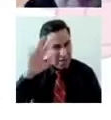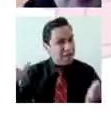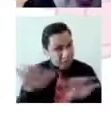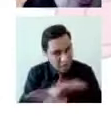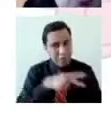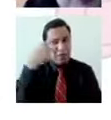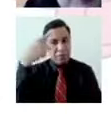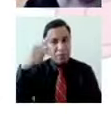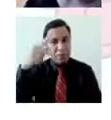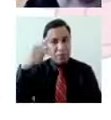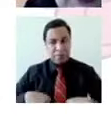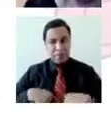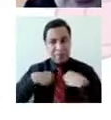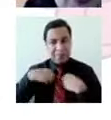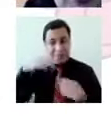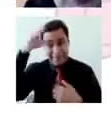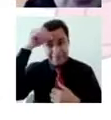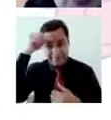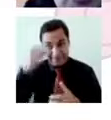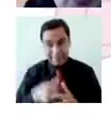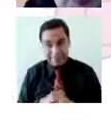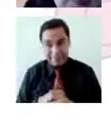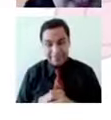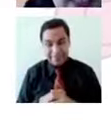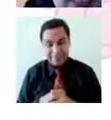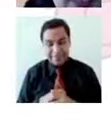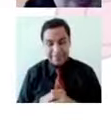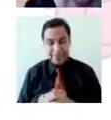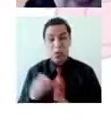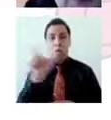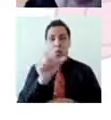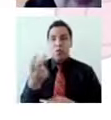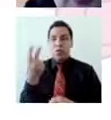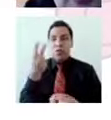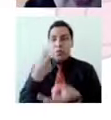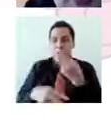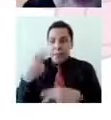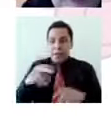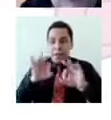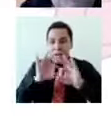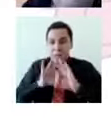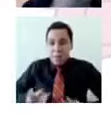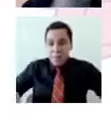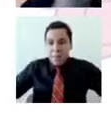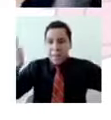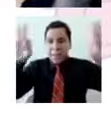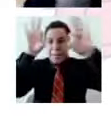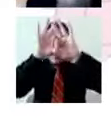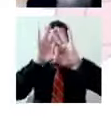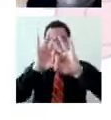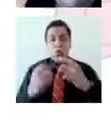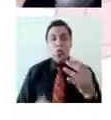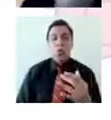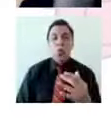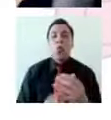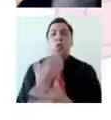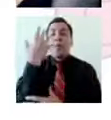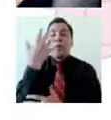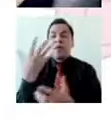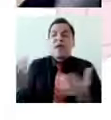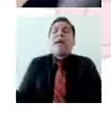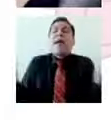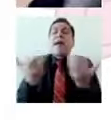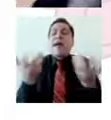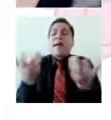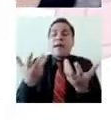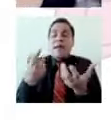Bien. Cuando se llega a presentar una situación importante, y creo que aquí es fundamental lograr diferenciar, que me parece, que